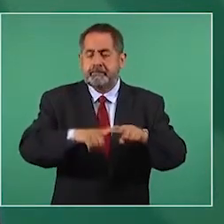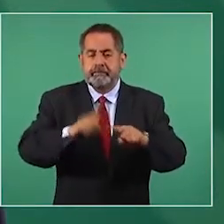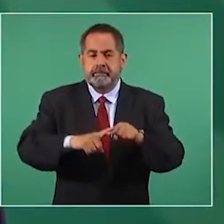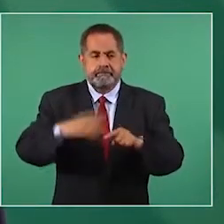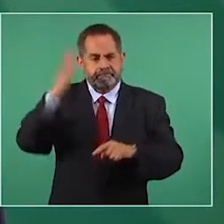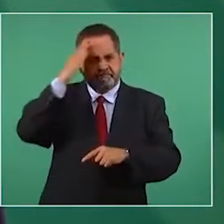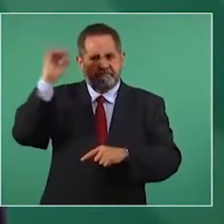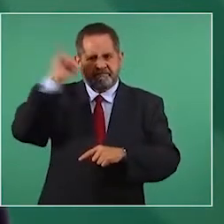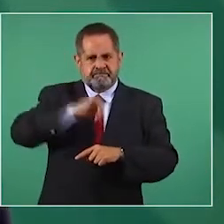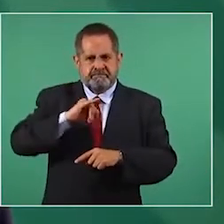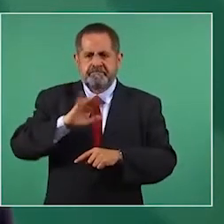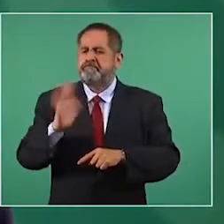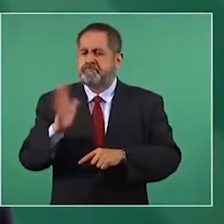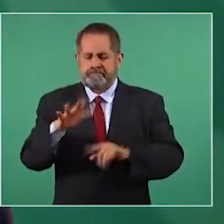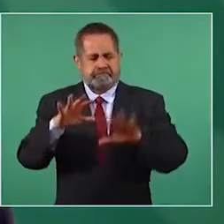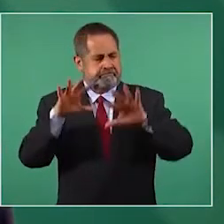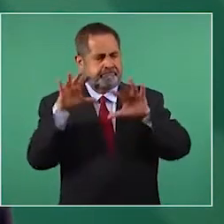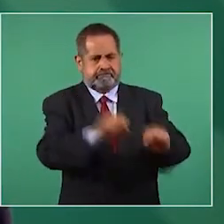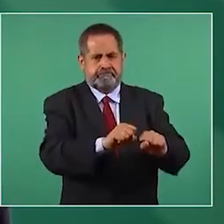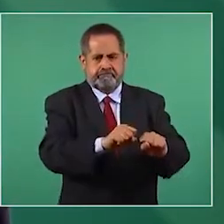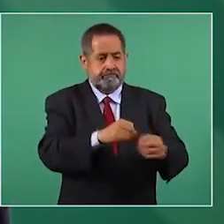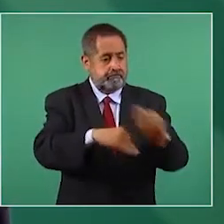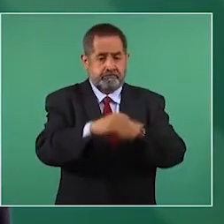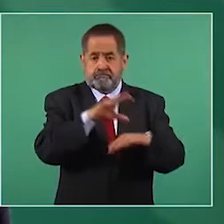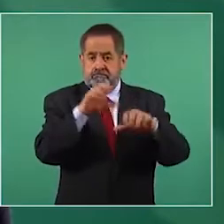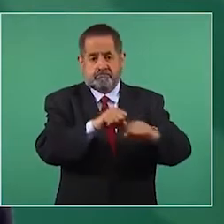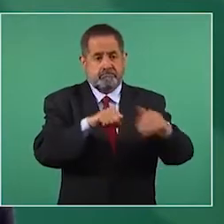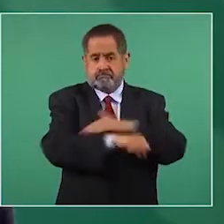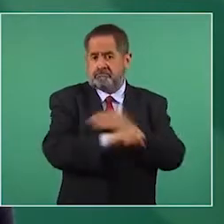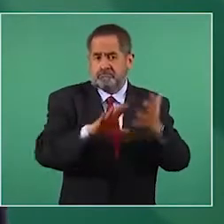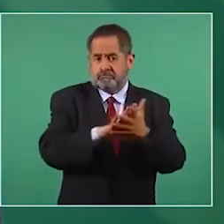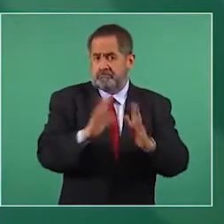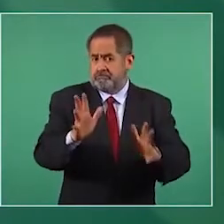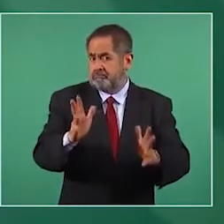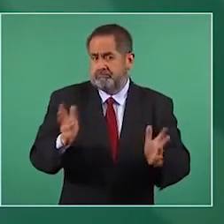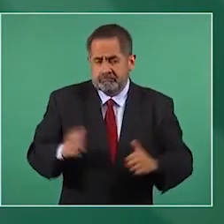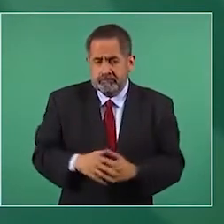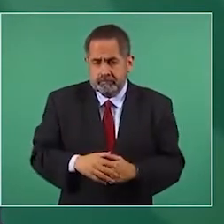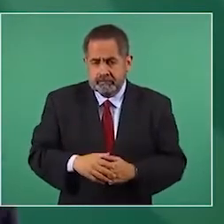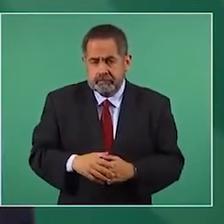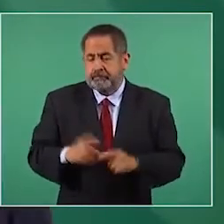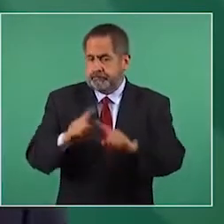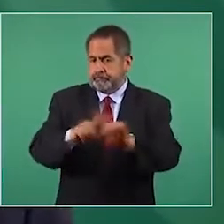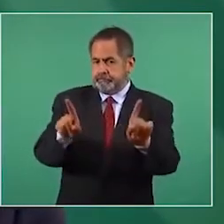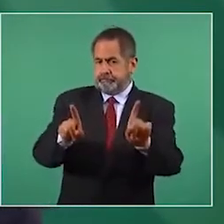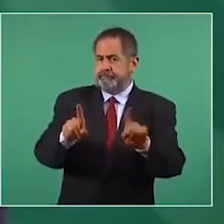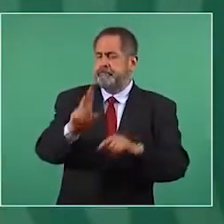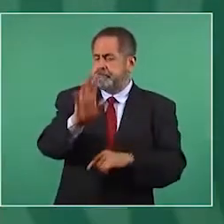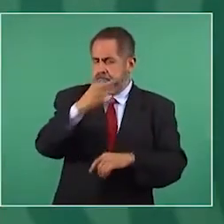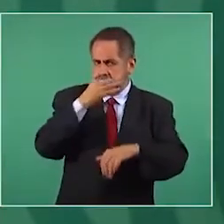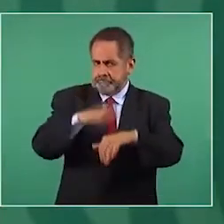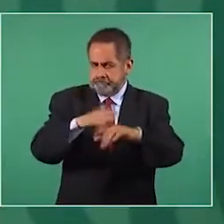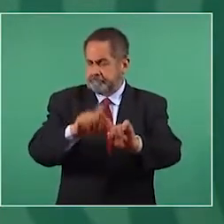jefe de todos ellos. Entonces, hay una gran diferencia